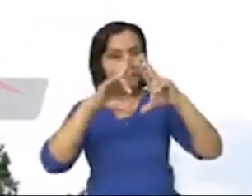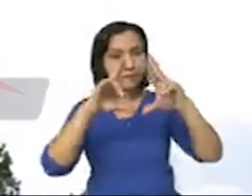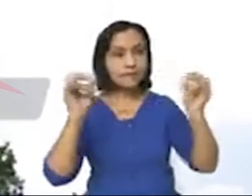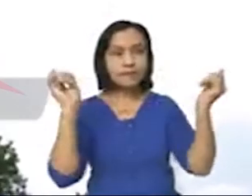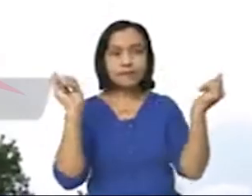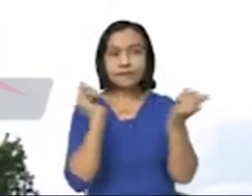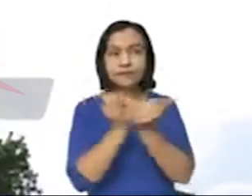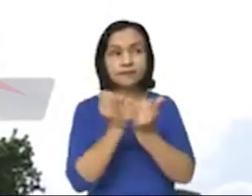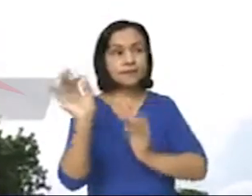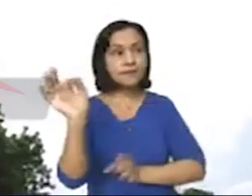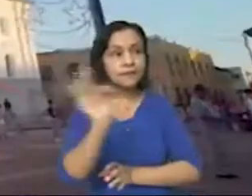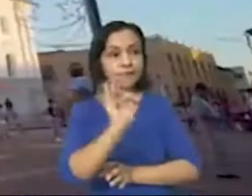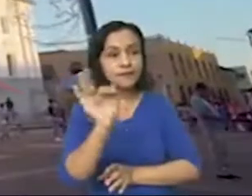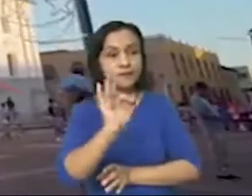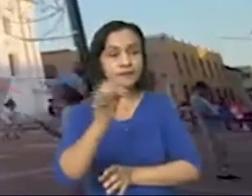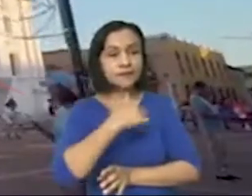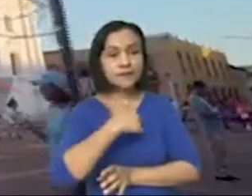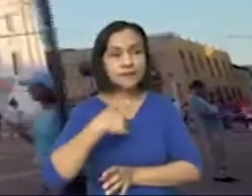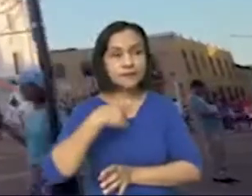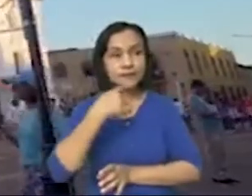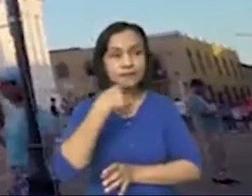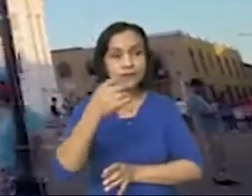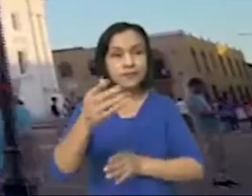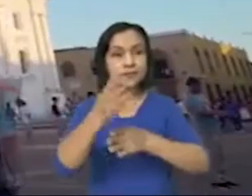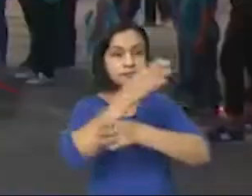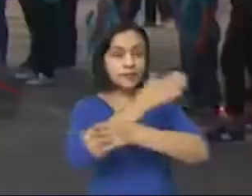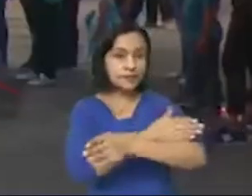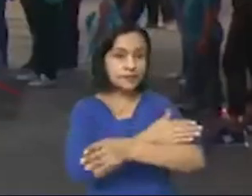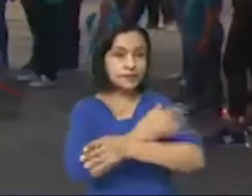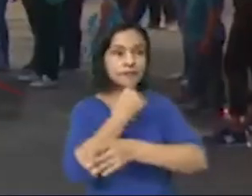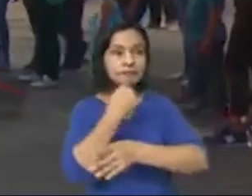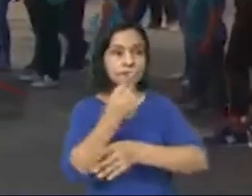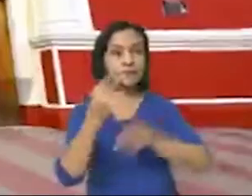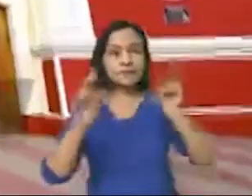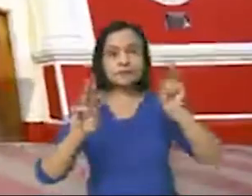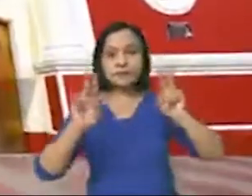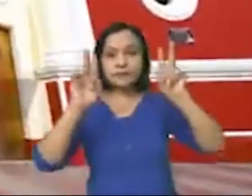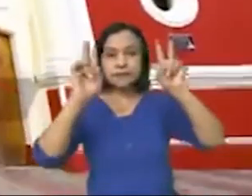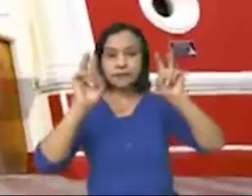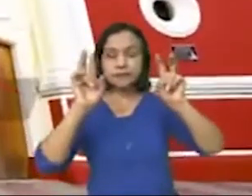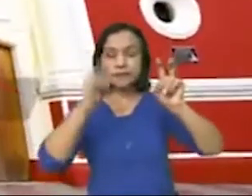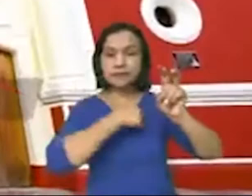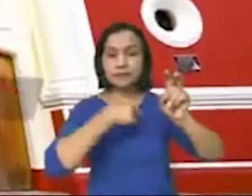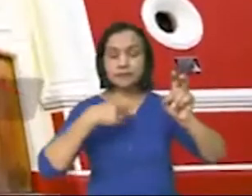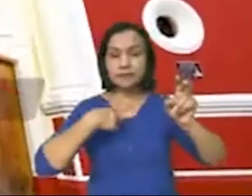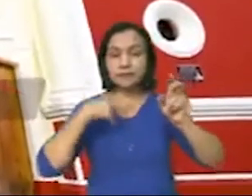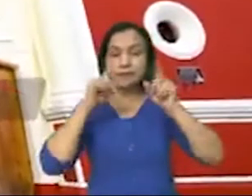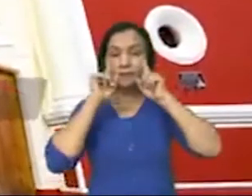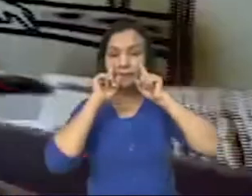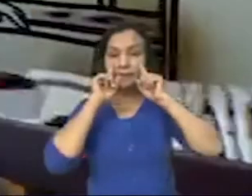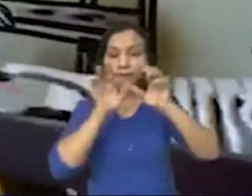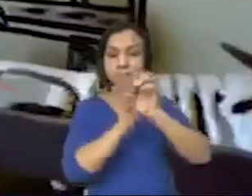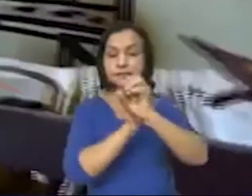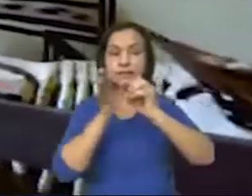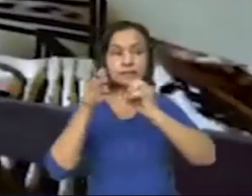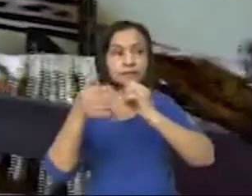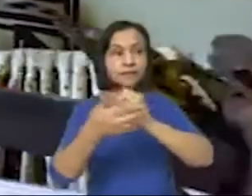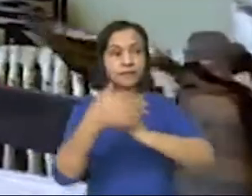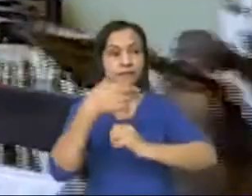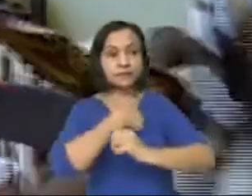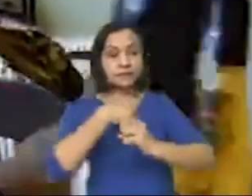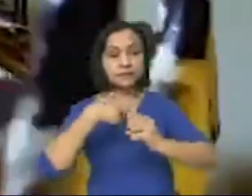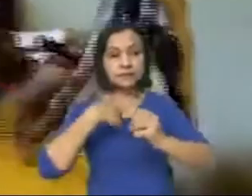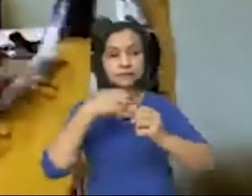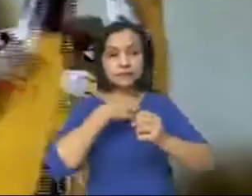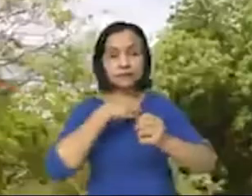Asimismo también, como mencionaba, el tema de la creación de unos protocolos de bioseguridad que se hicieron para el